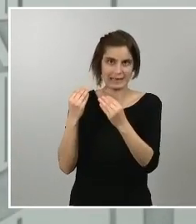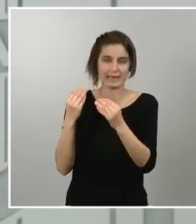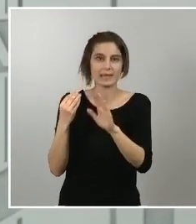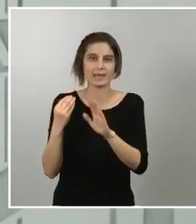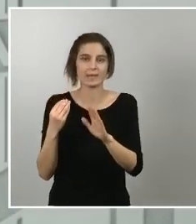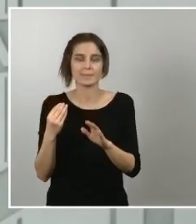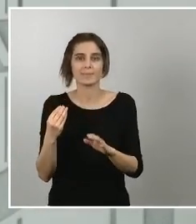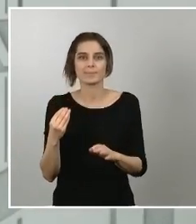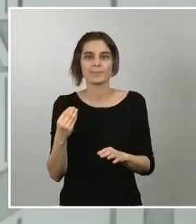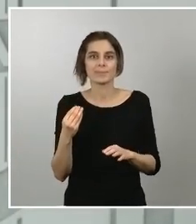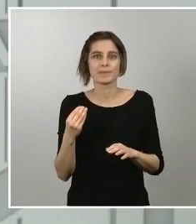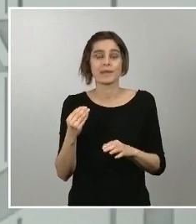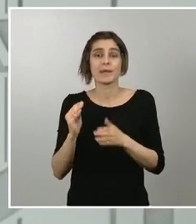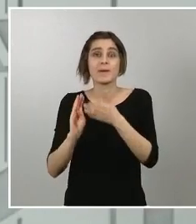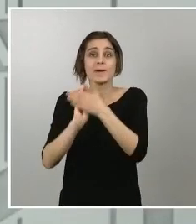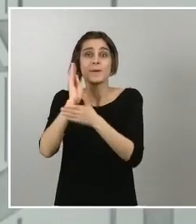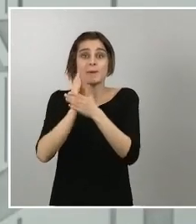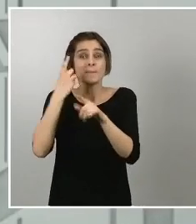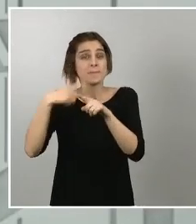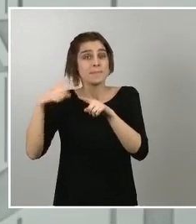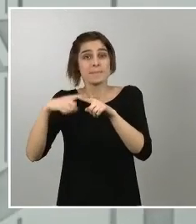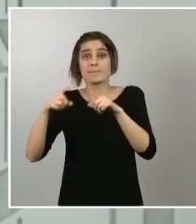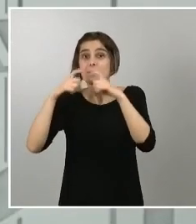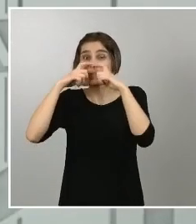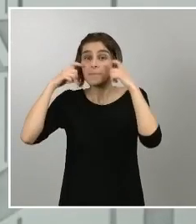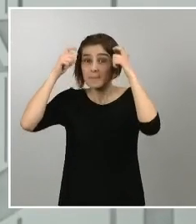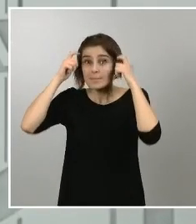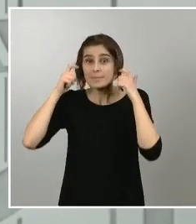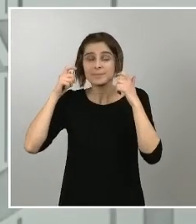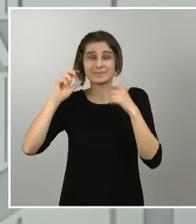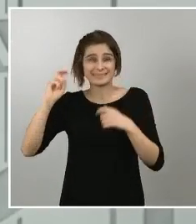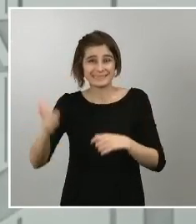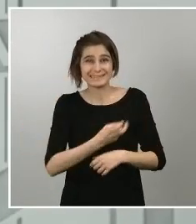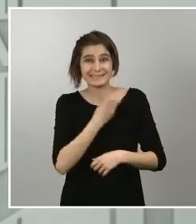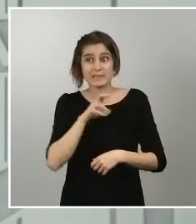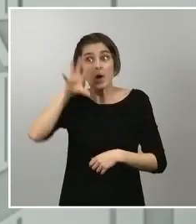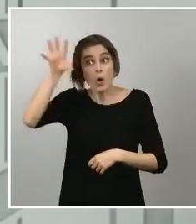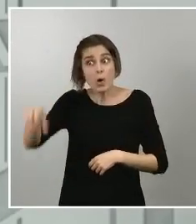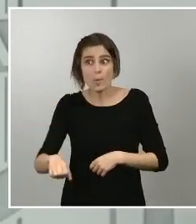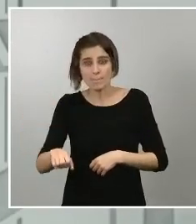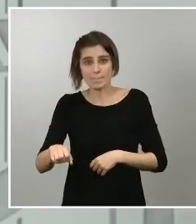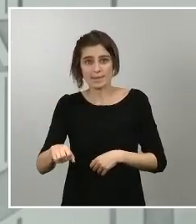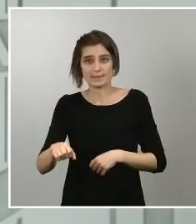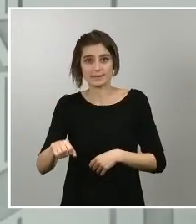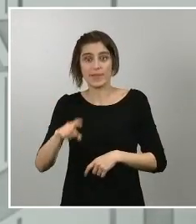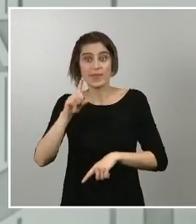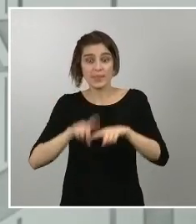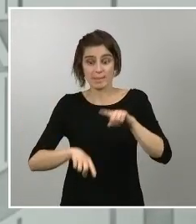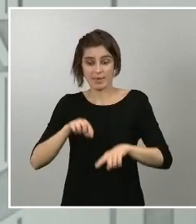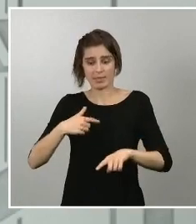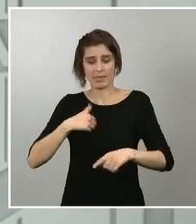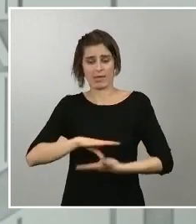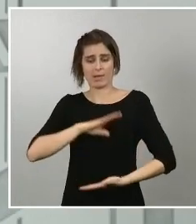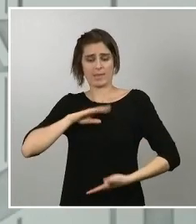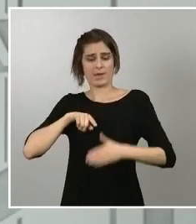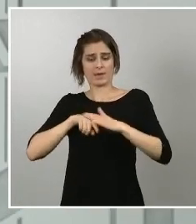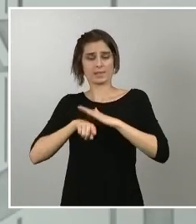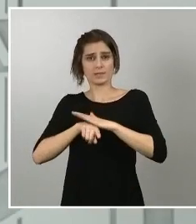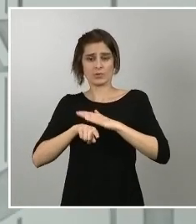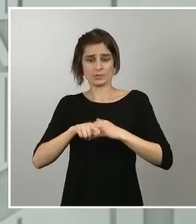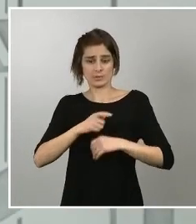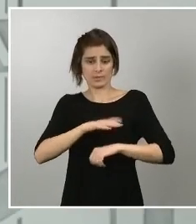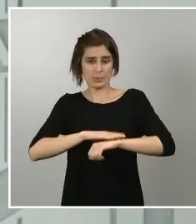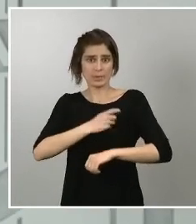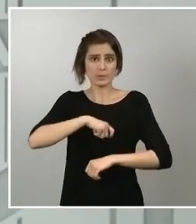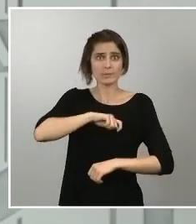sanitario no reside en la capacidad de gestión que tiene el gobierno de España o que tienen los gobiernos autonómicos reside